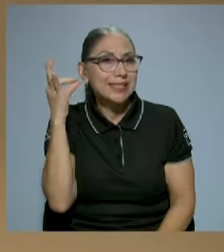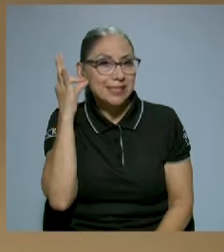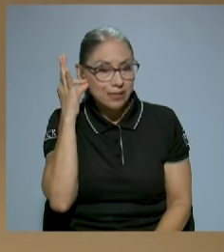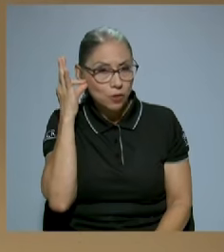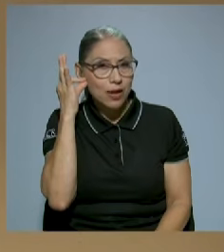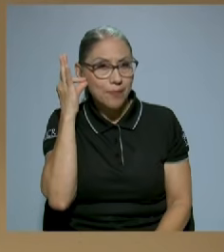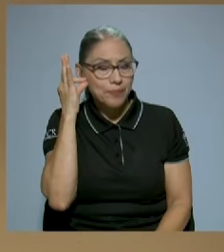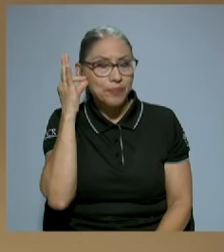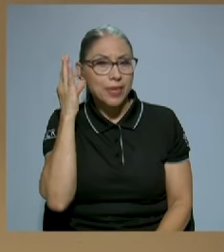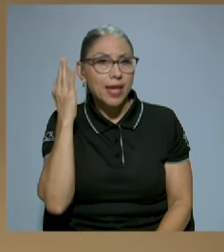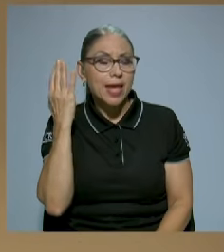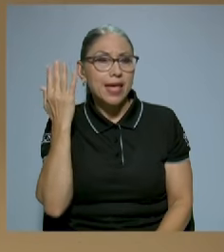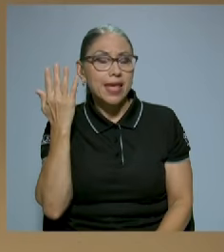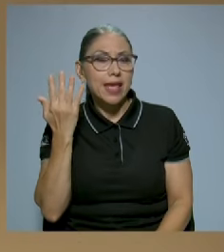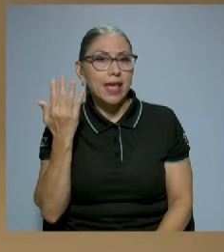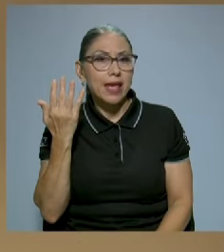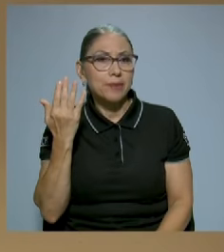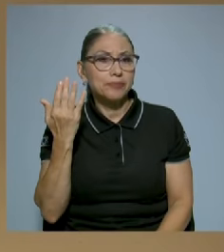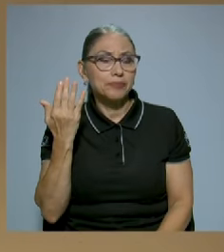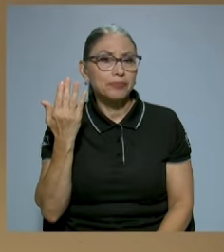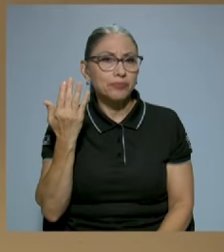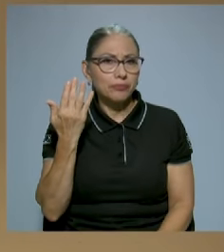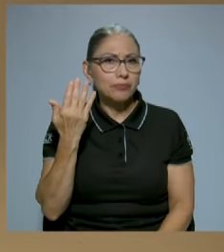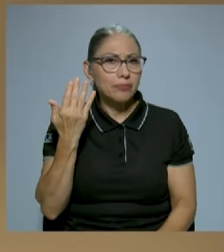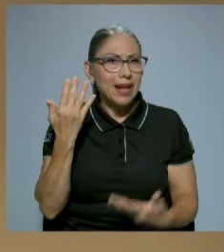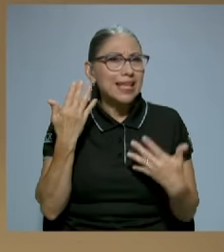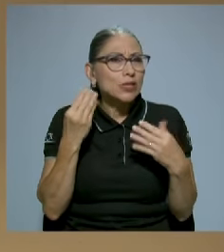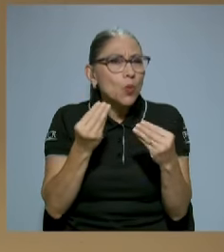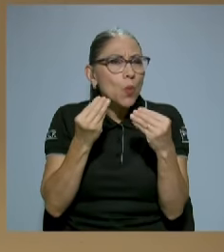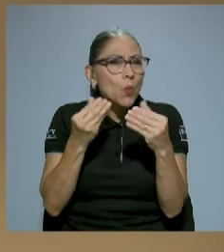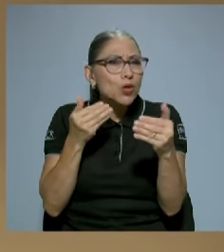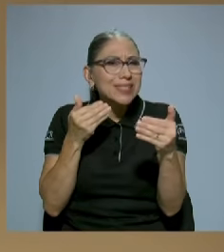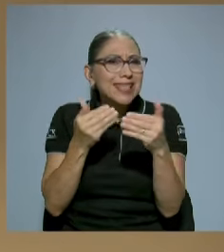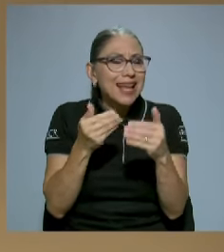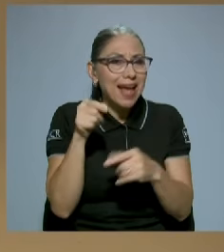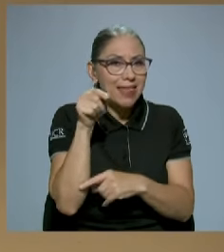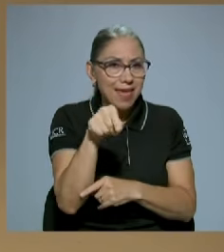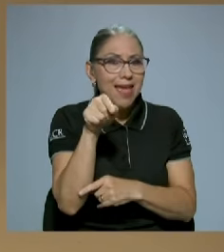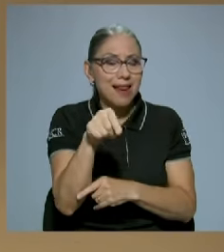estuvo muy cerca de él,